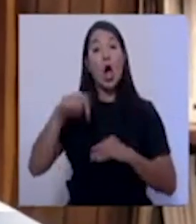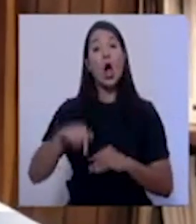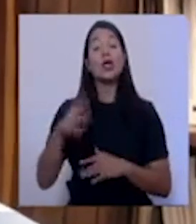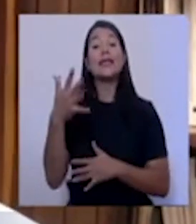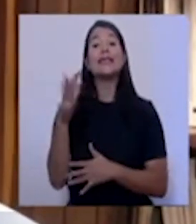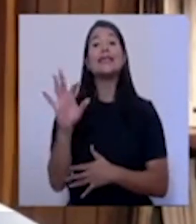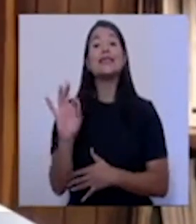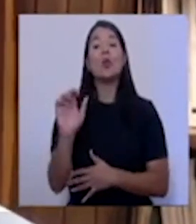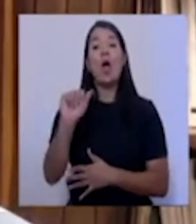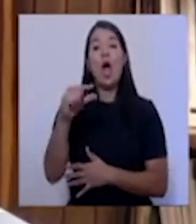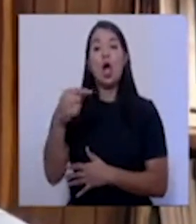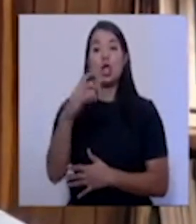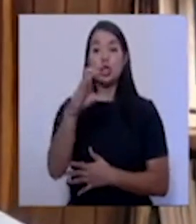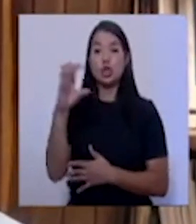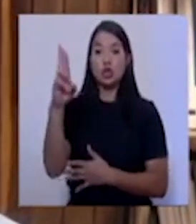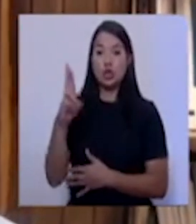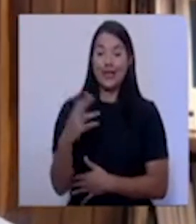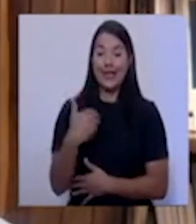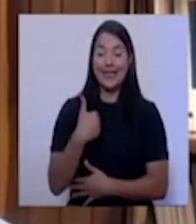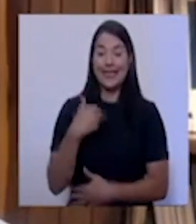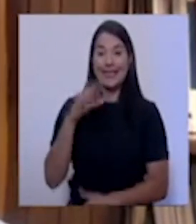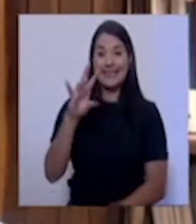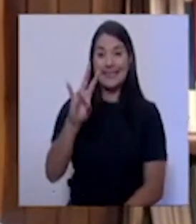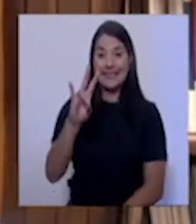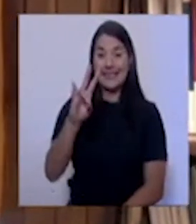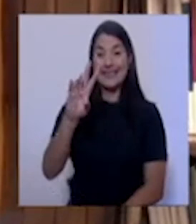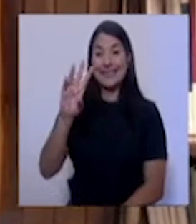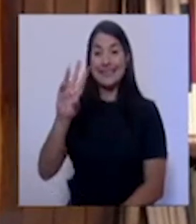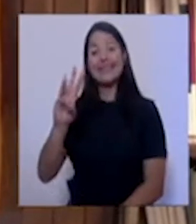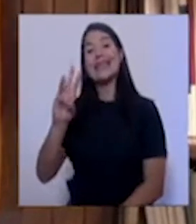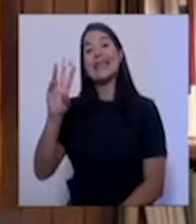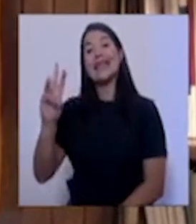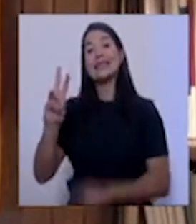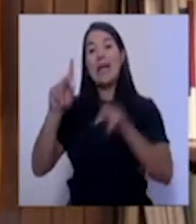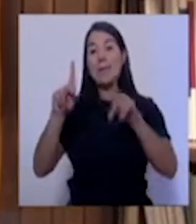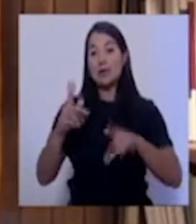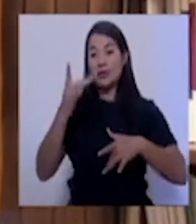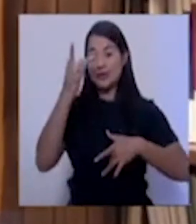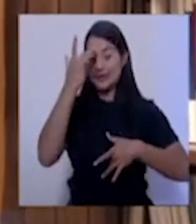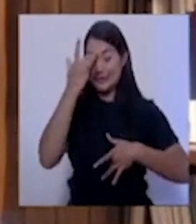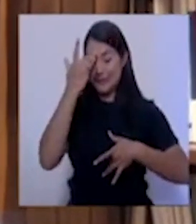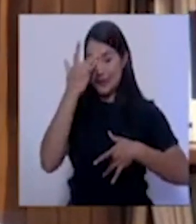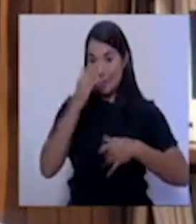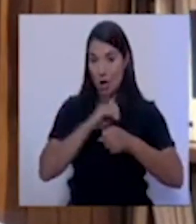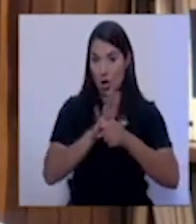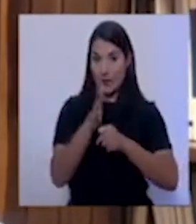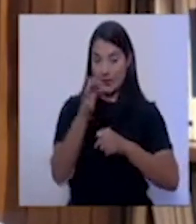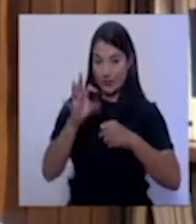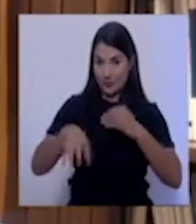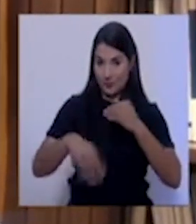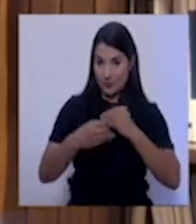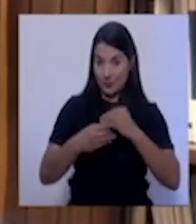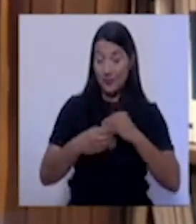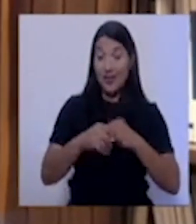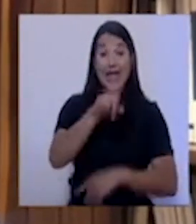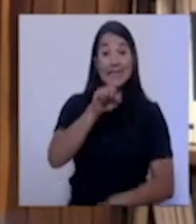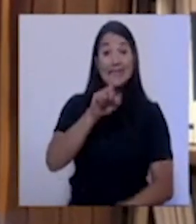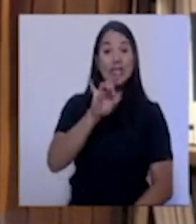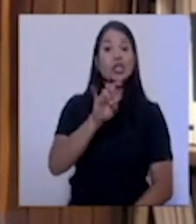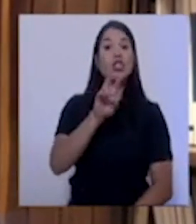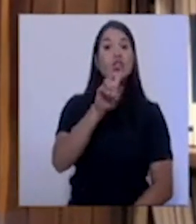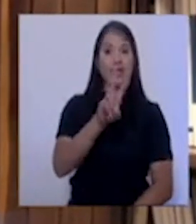agosto el país registra 766 casos nuevos de COVID-19, de los cuales 182 fueron